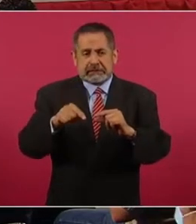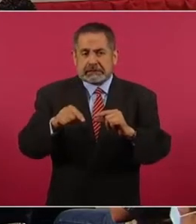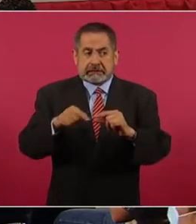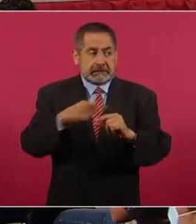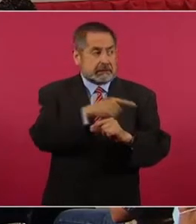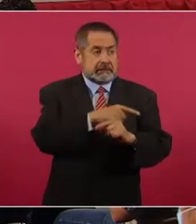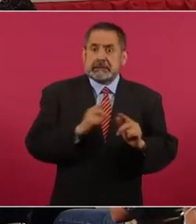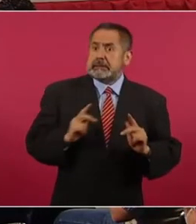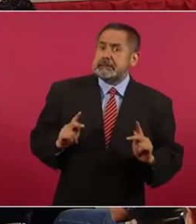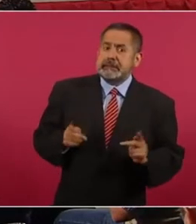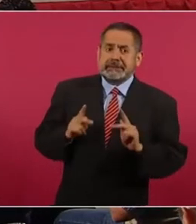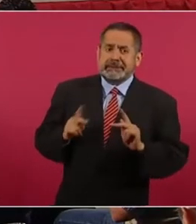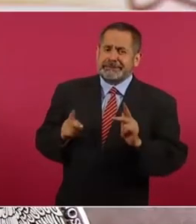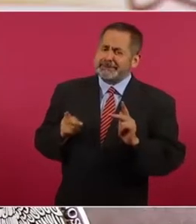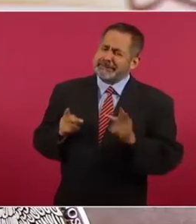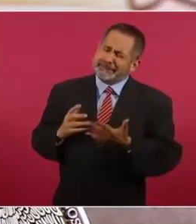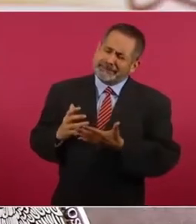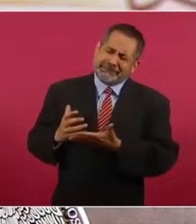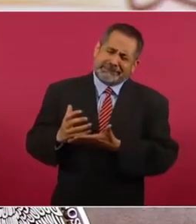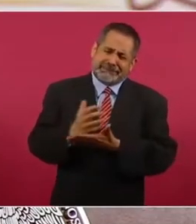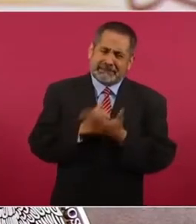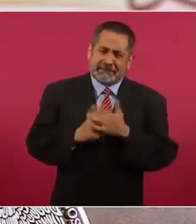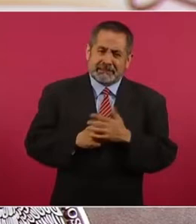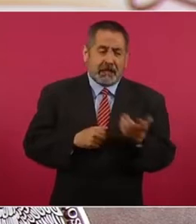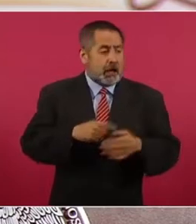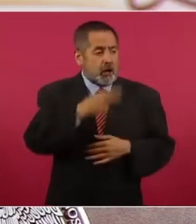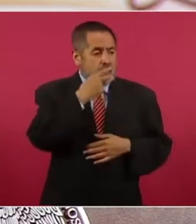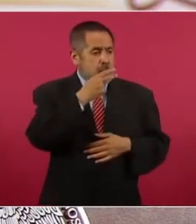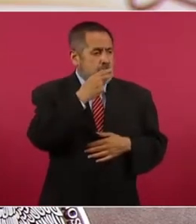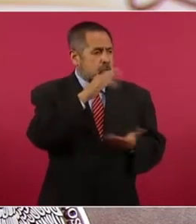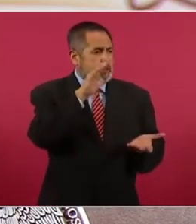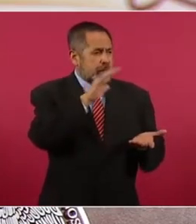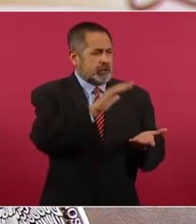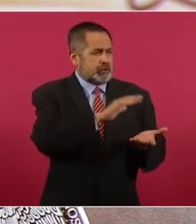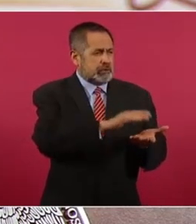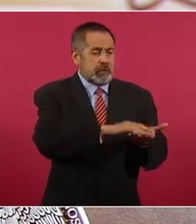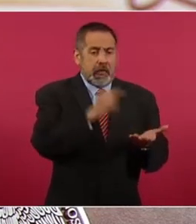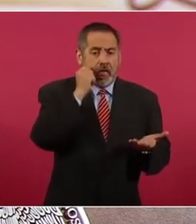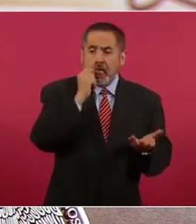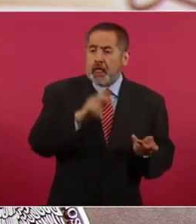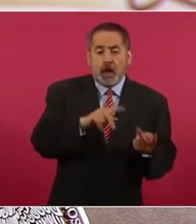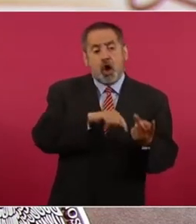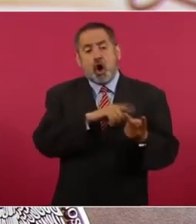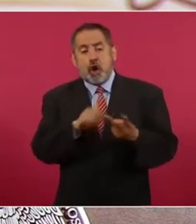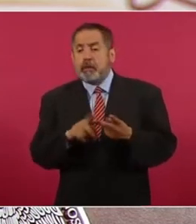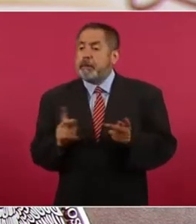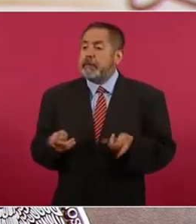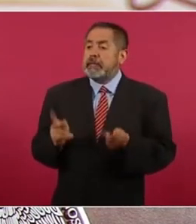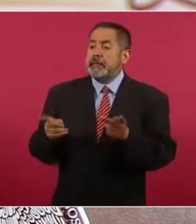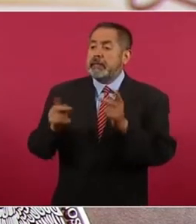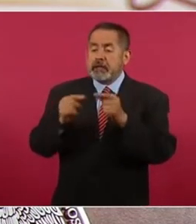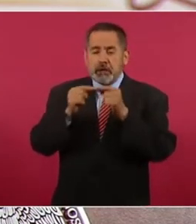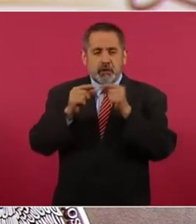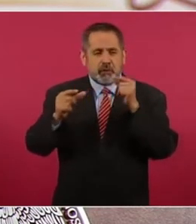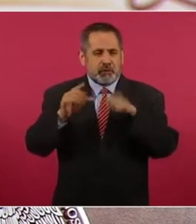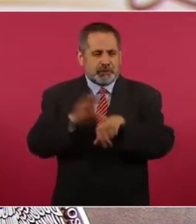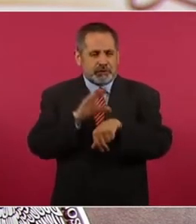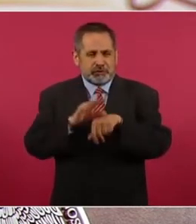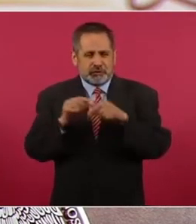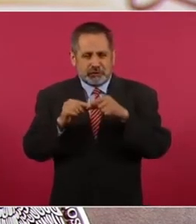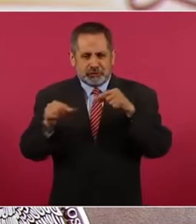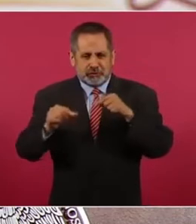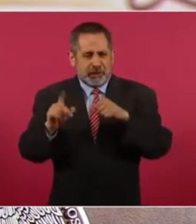tabaco porque se está reduciendo el consumo de tabaco en algunos países y hay dos grandes estrategias de la industria del tabaco.